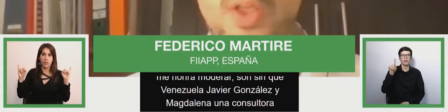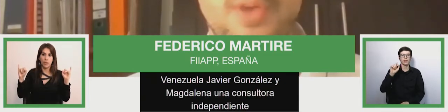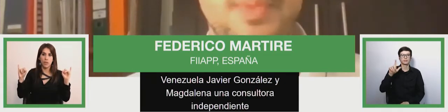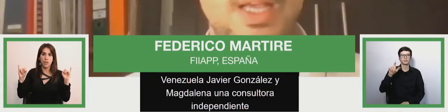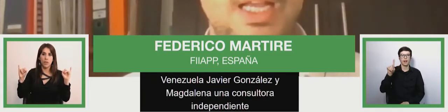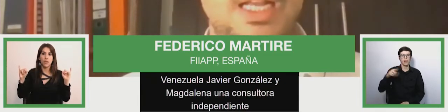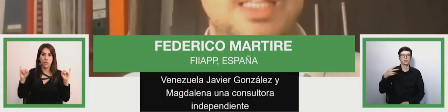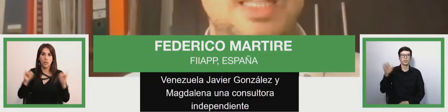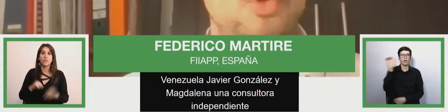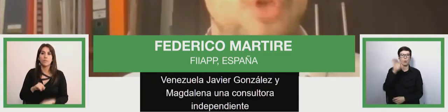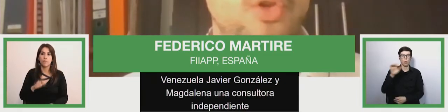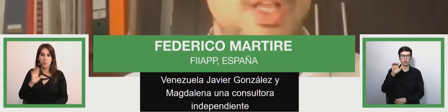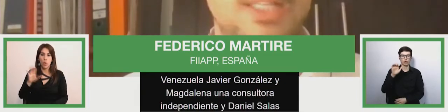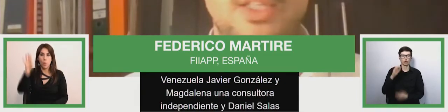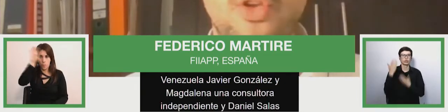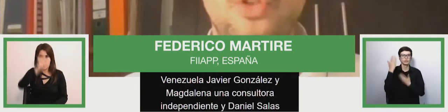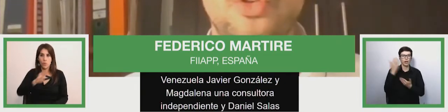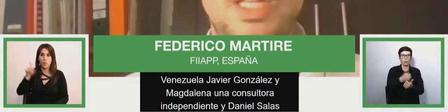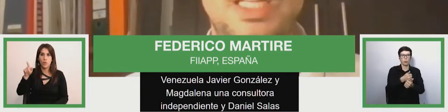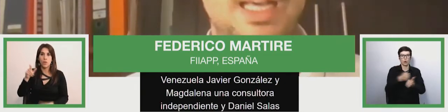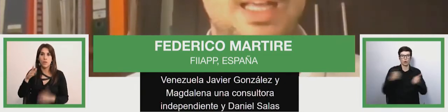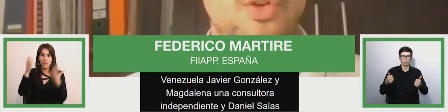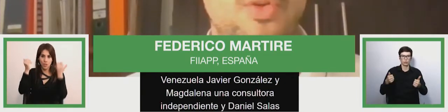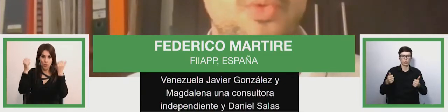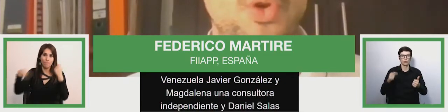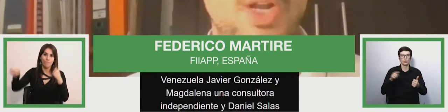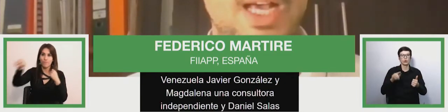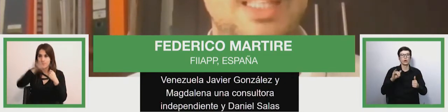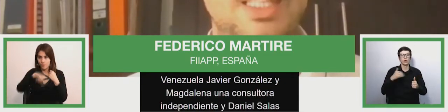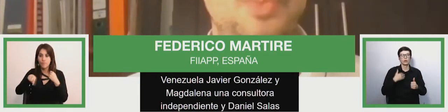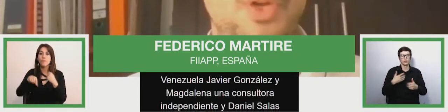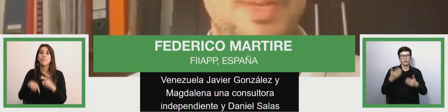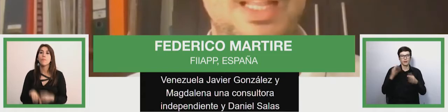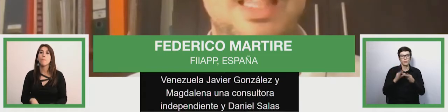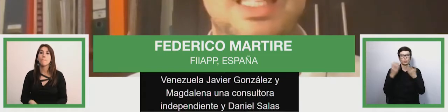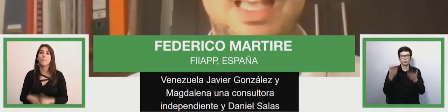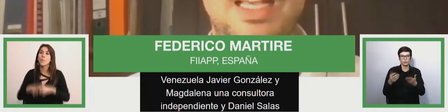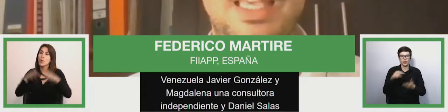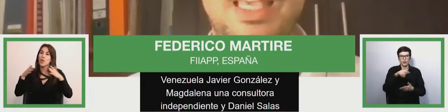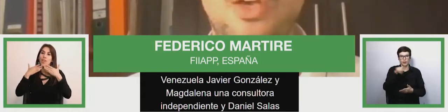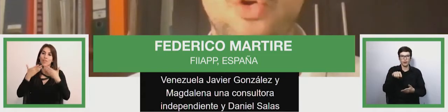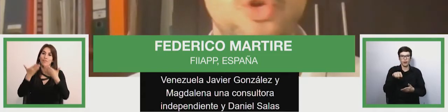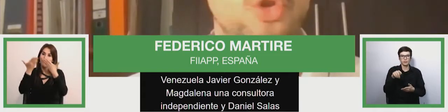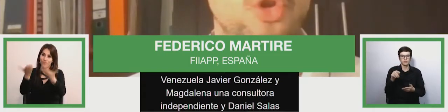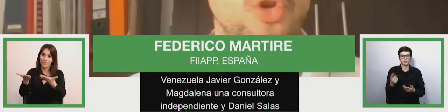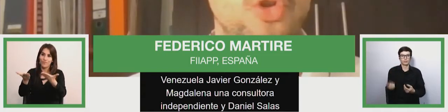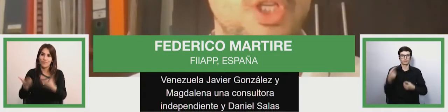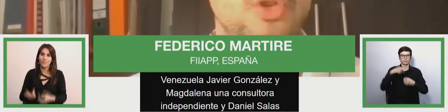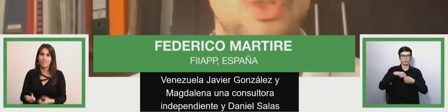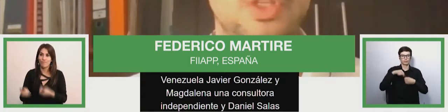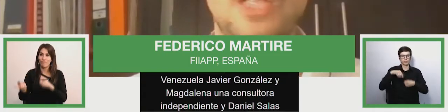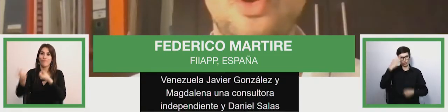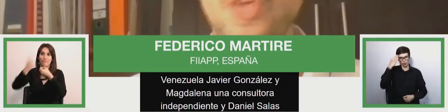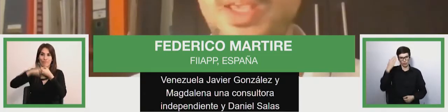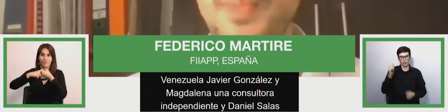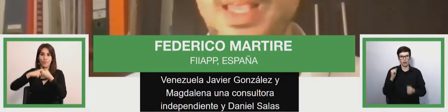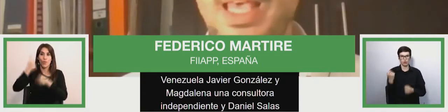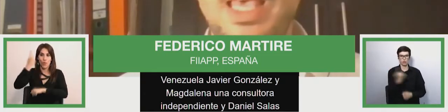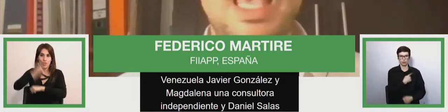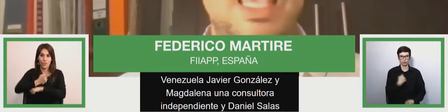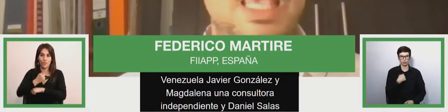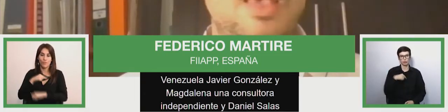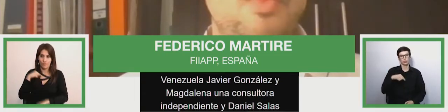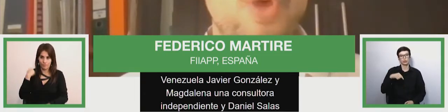Ecuador. Saludo a todas y todos y les agradezco mucho la disponibilidad de estar aquí con nosotros y nosotras hoy.